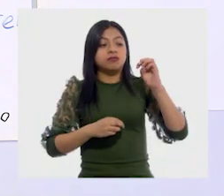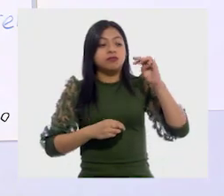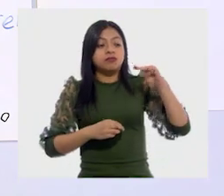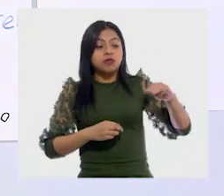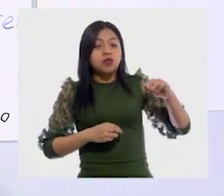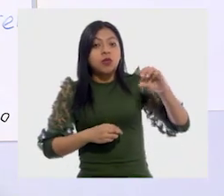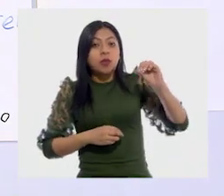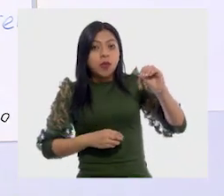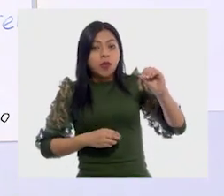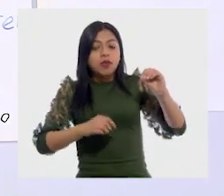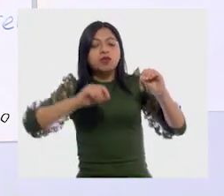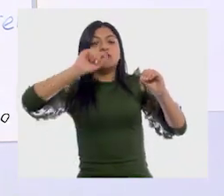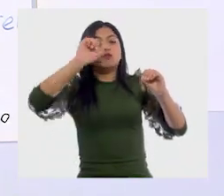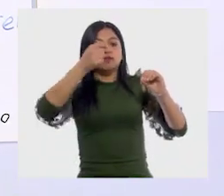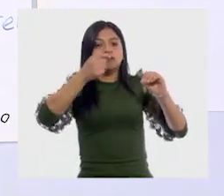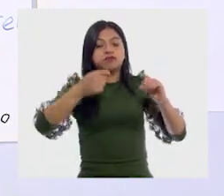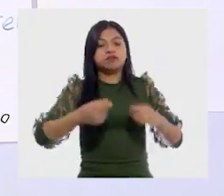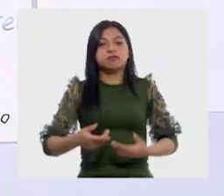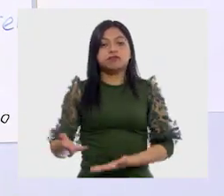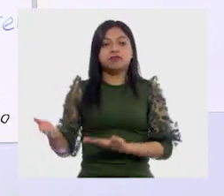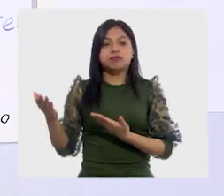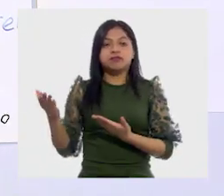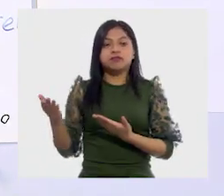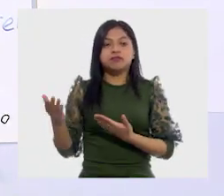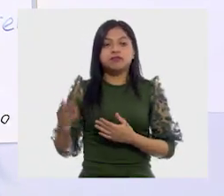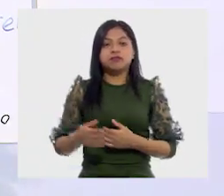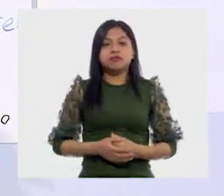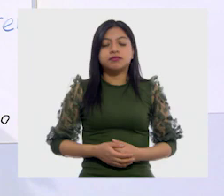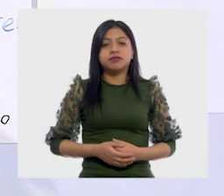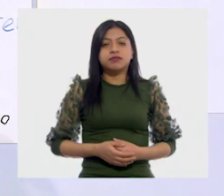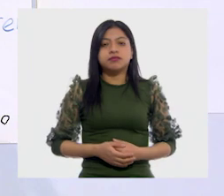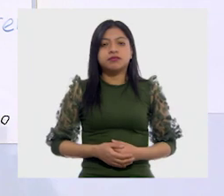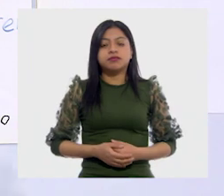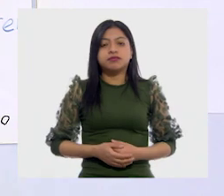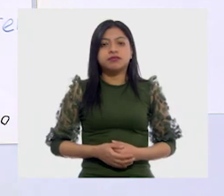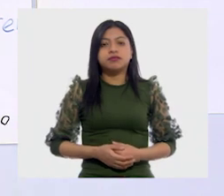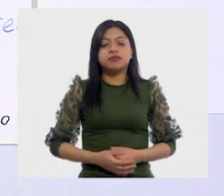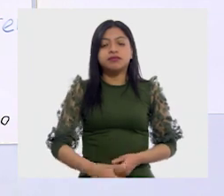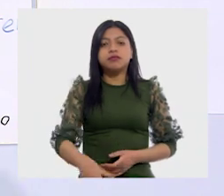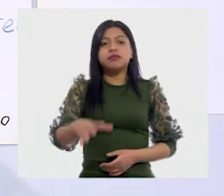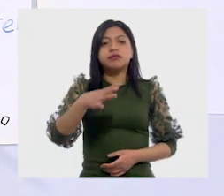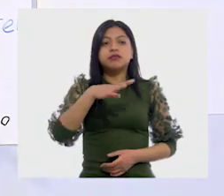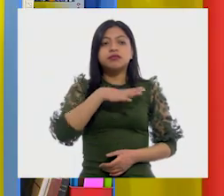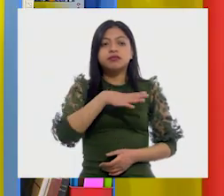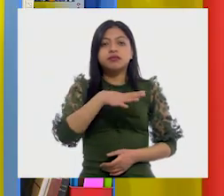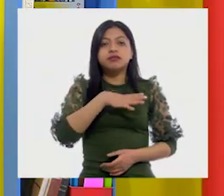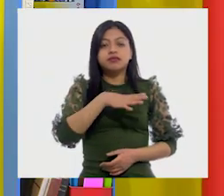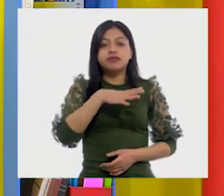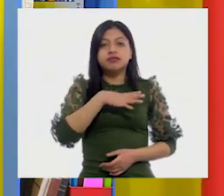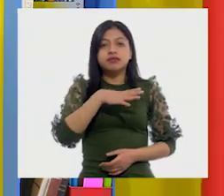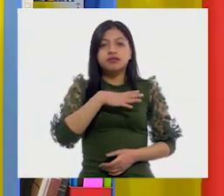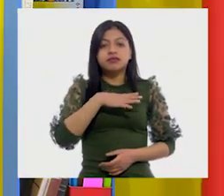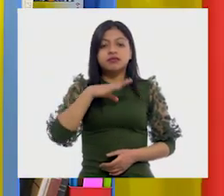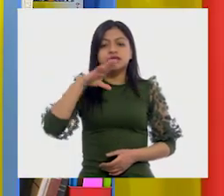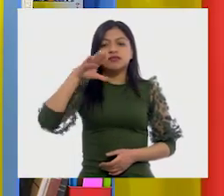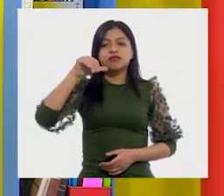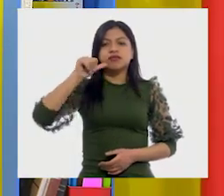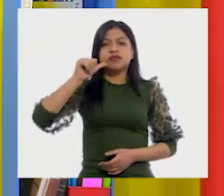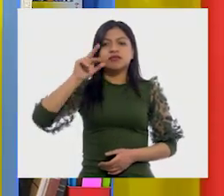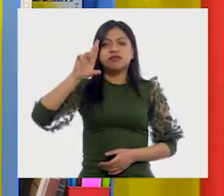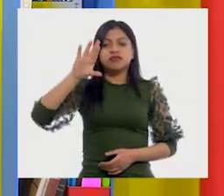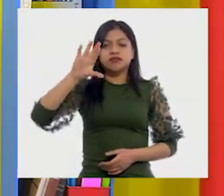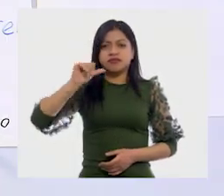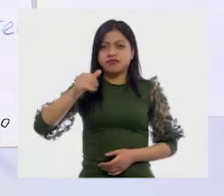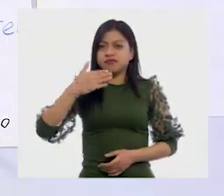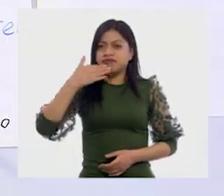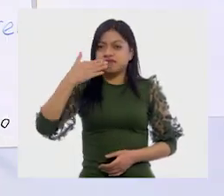es. Muy bien. Módulo. Habrá en su colonia. Sí. Habrá. Esta, ¿habrá cómo irá?